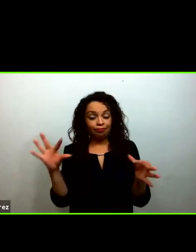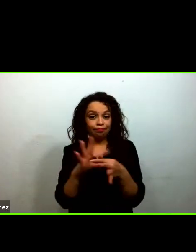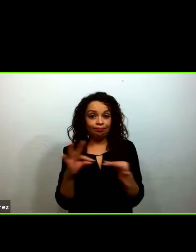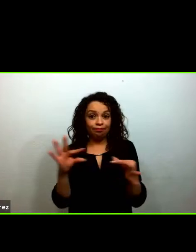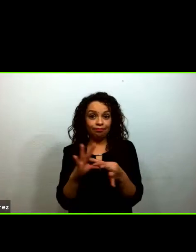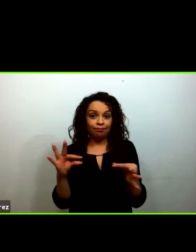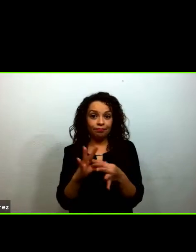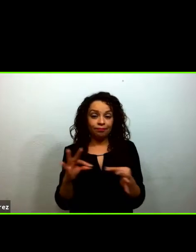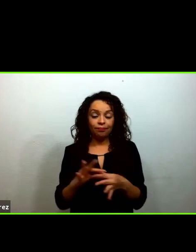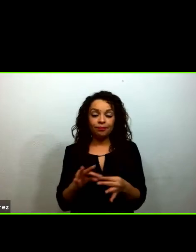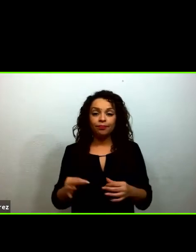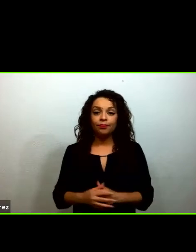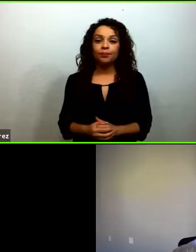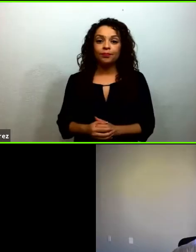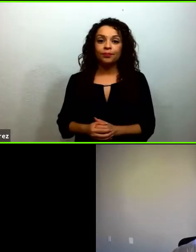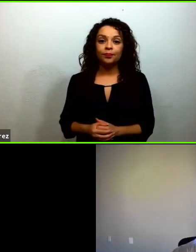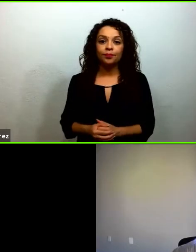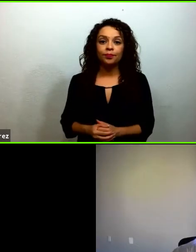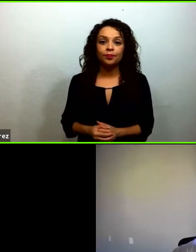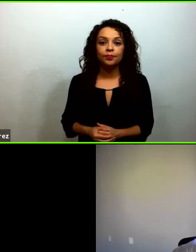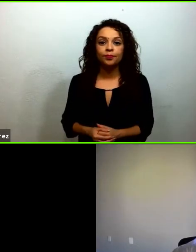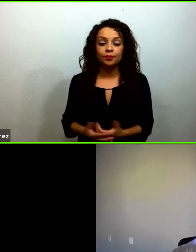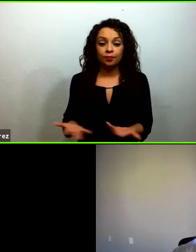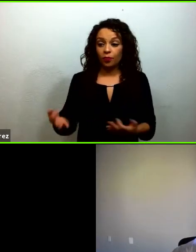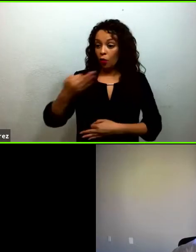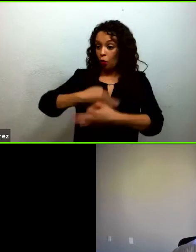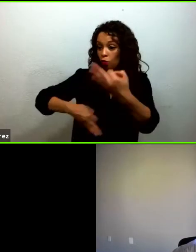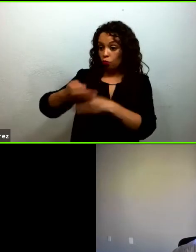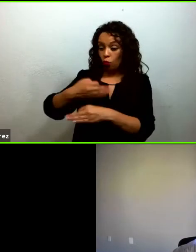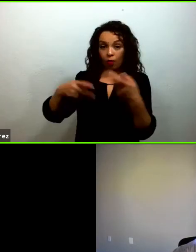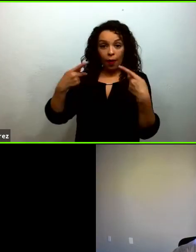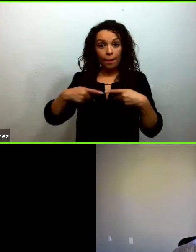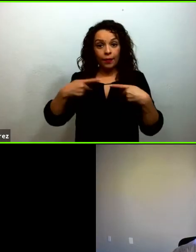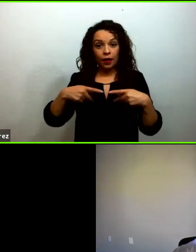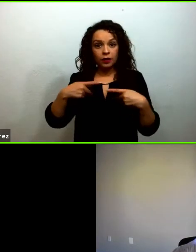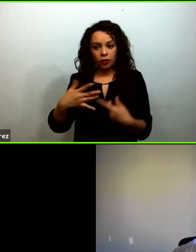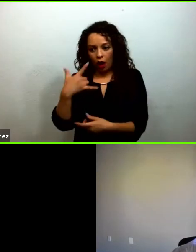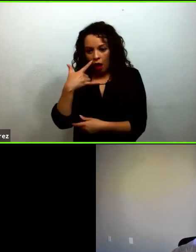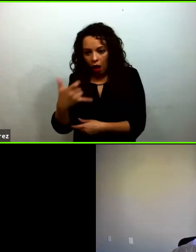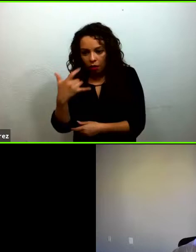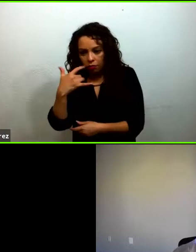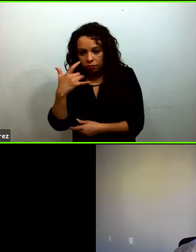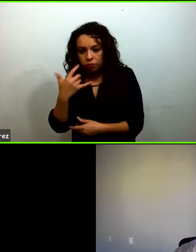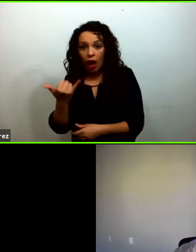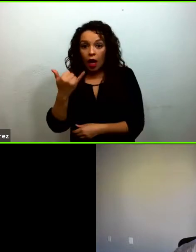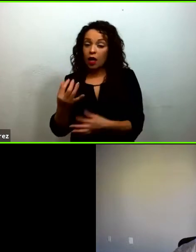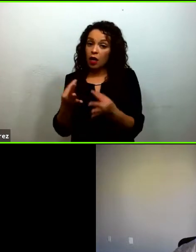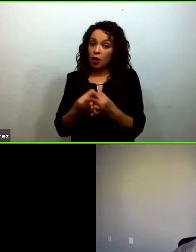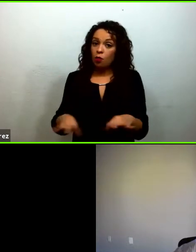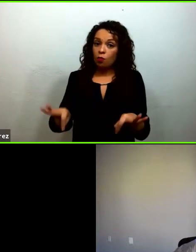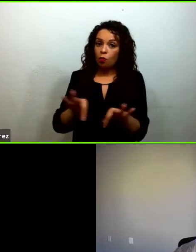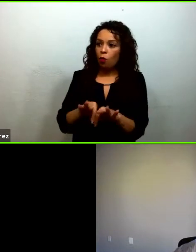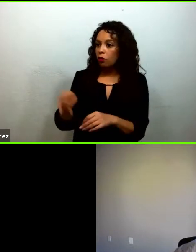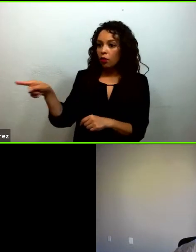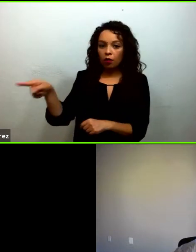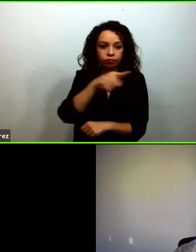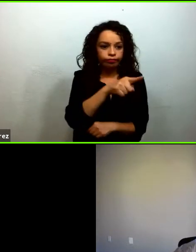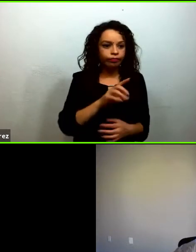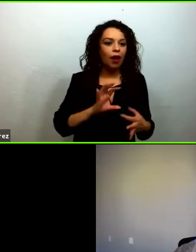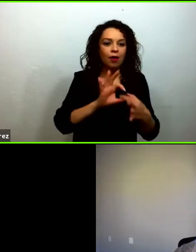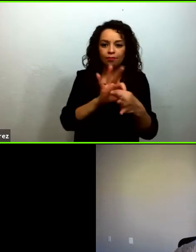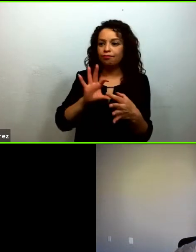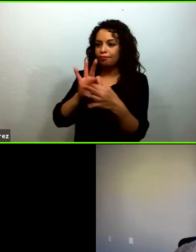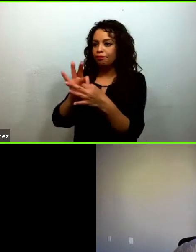Como hablamos, el esfuerzo de toda la sociedad y las alianzas van a ser claves para poder responder oportunamente a la